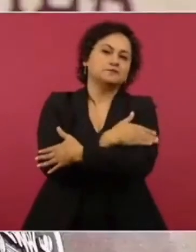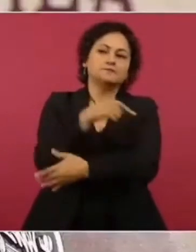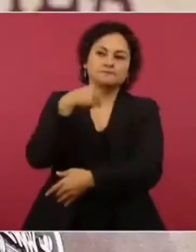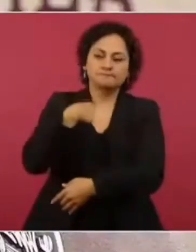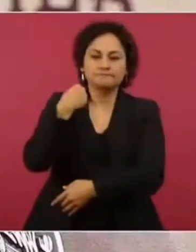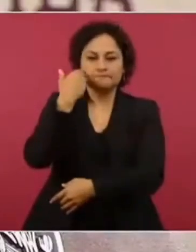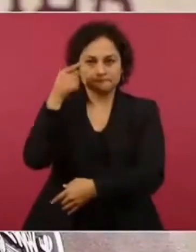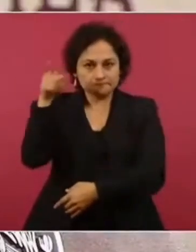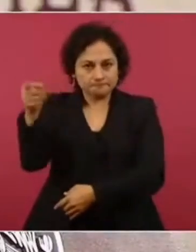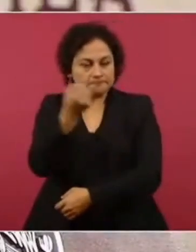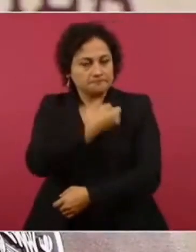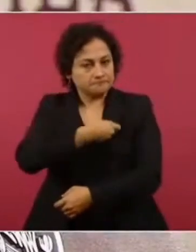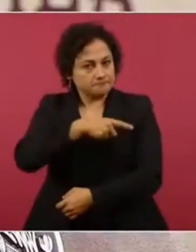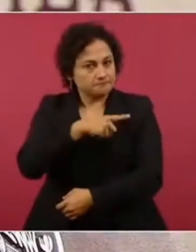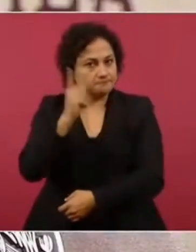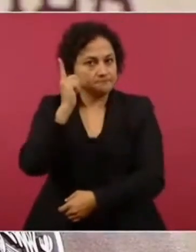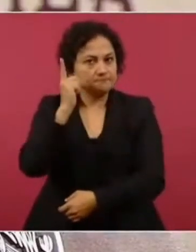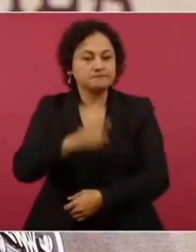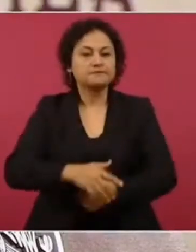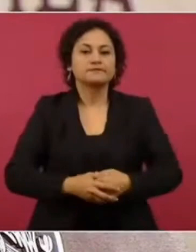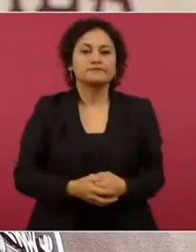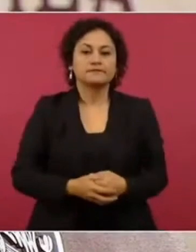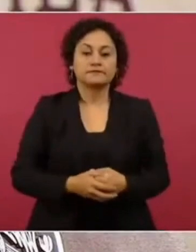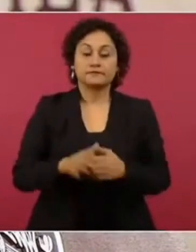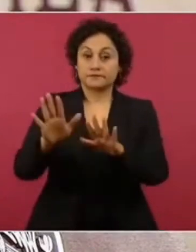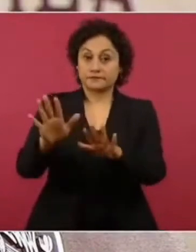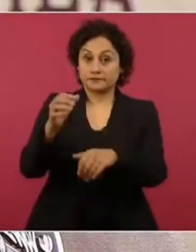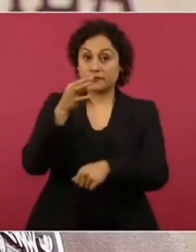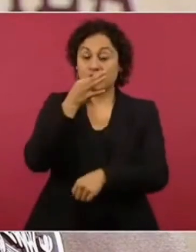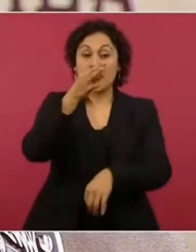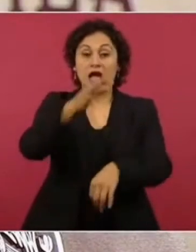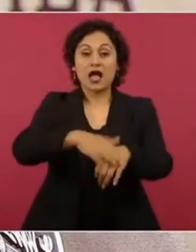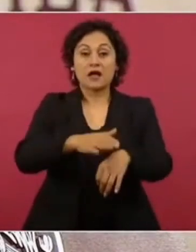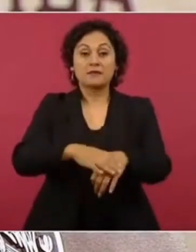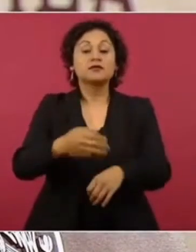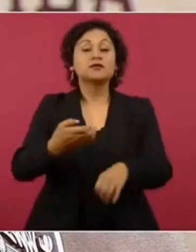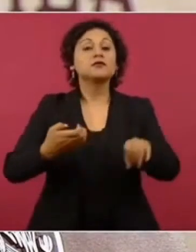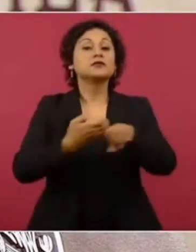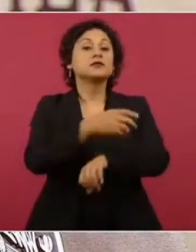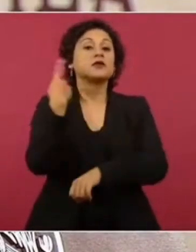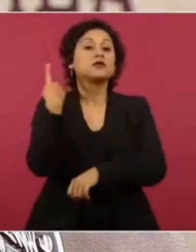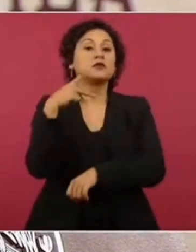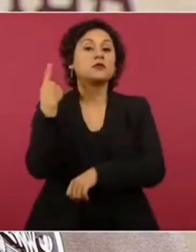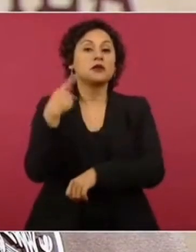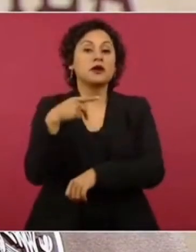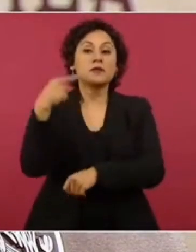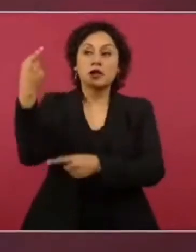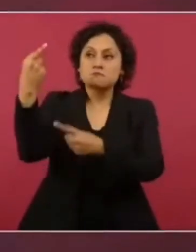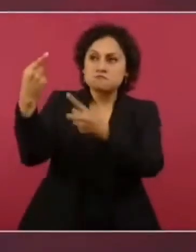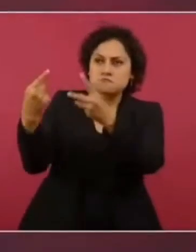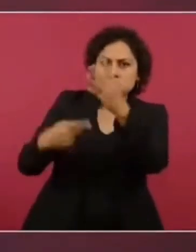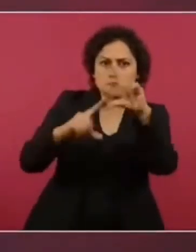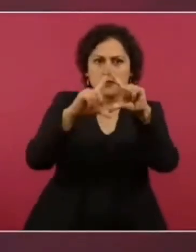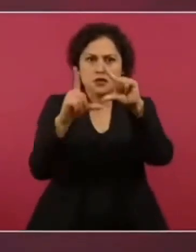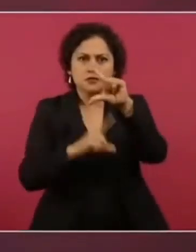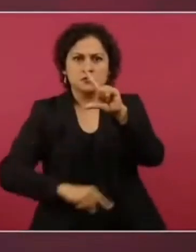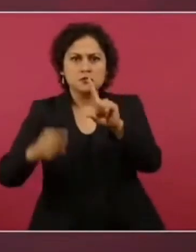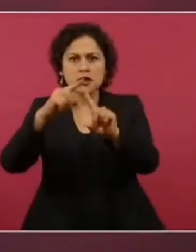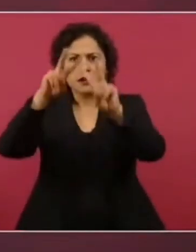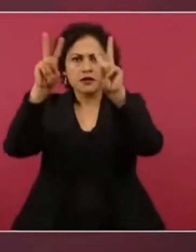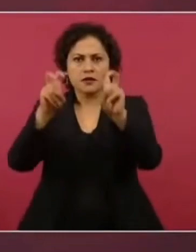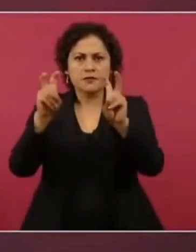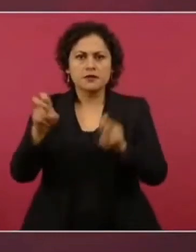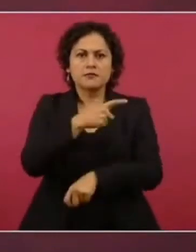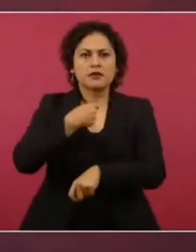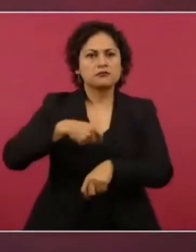comentar que en Puebla siempre estamos muy atentos a darle seguimiento a la agenda nacional, que hoy para nosotros será un día muy importante para estar con